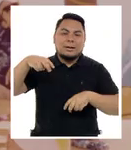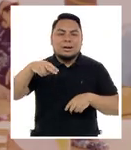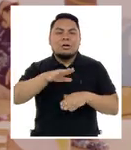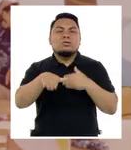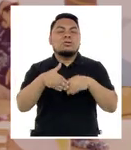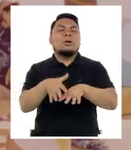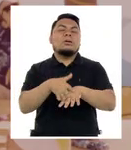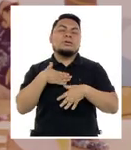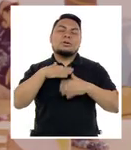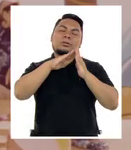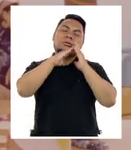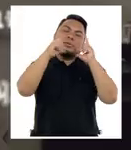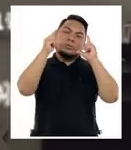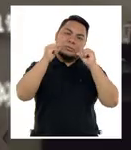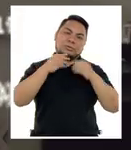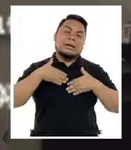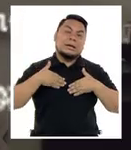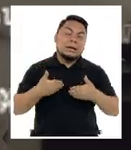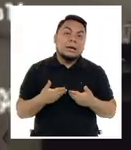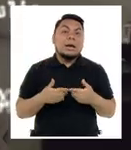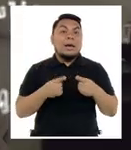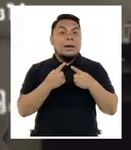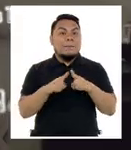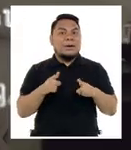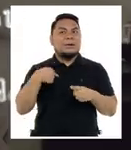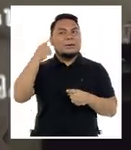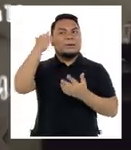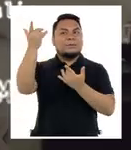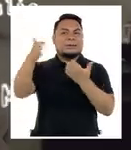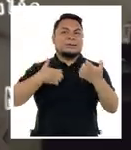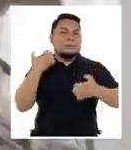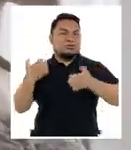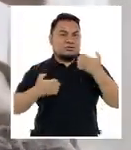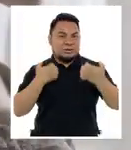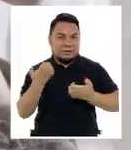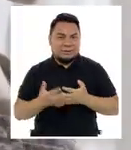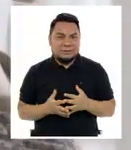varte a echar una larga siesta ¿es todo tan emocionante?